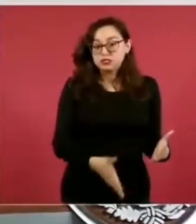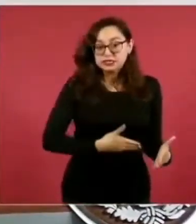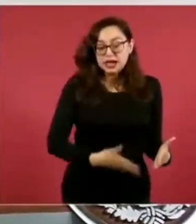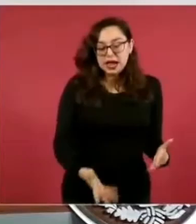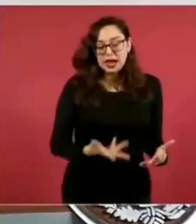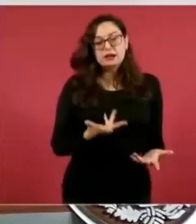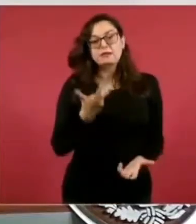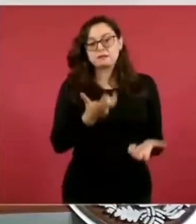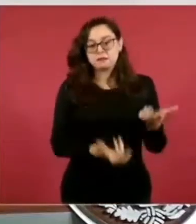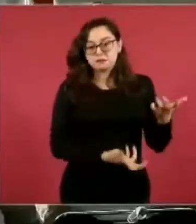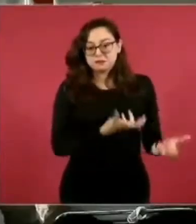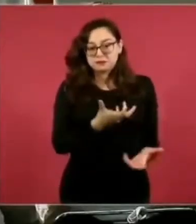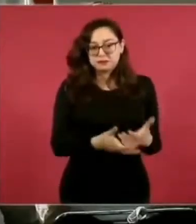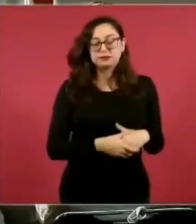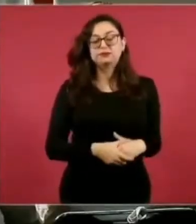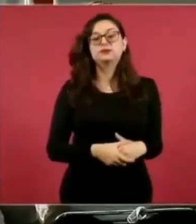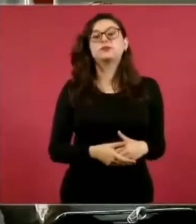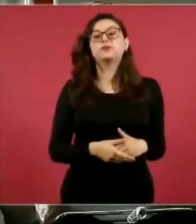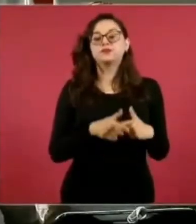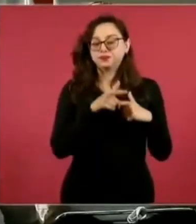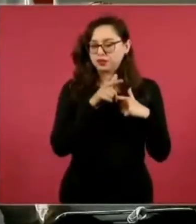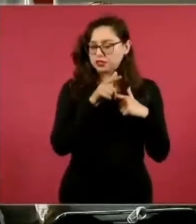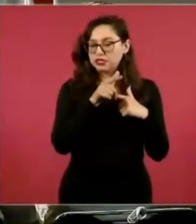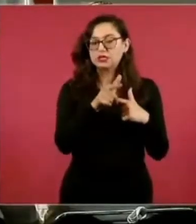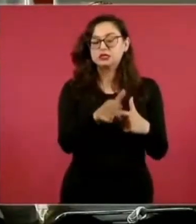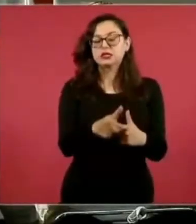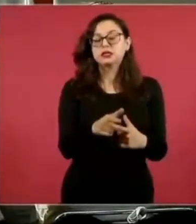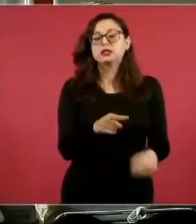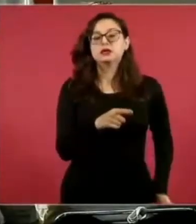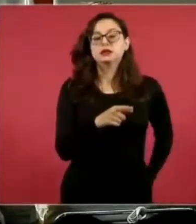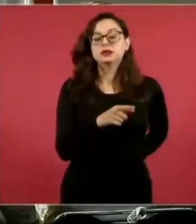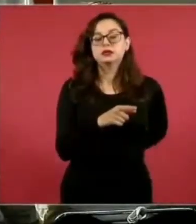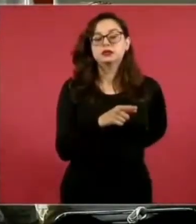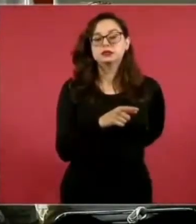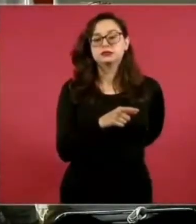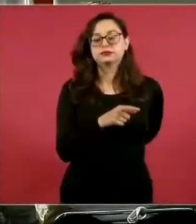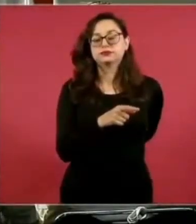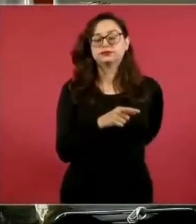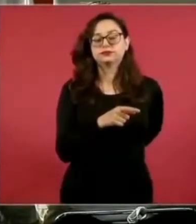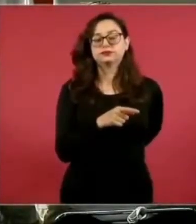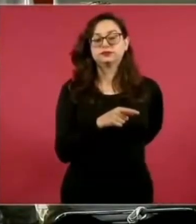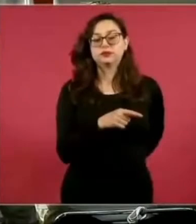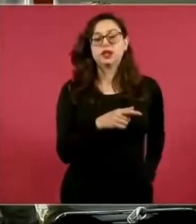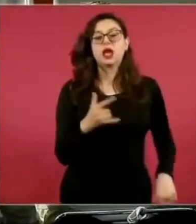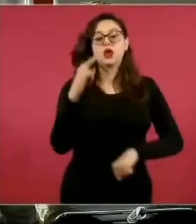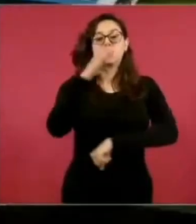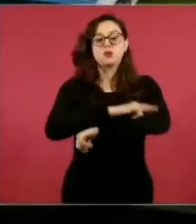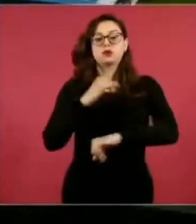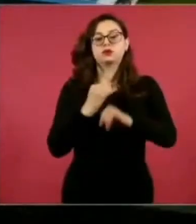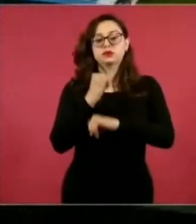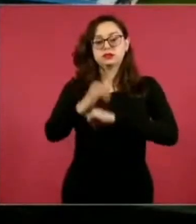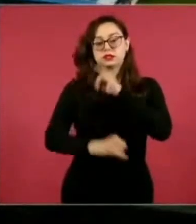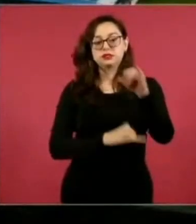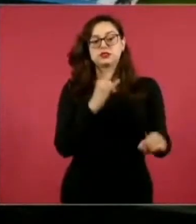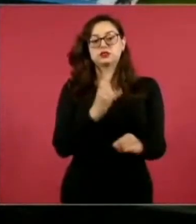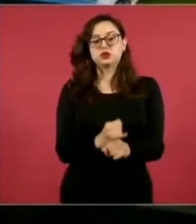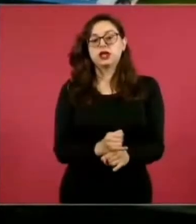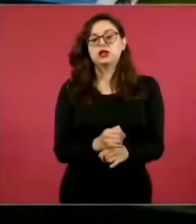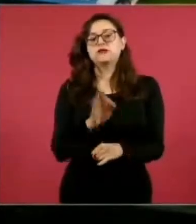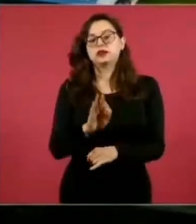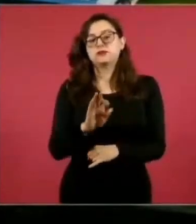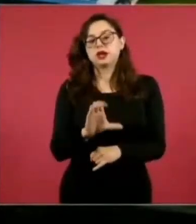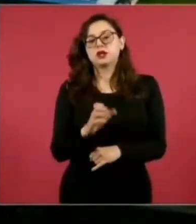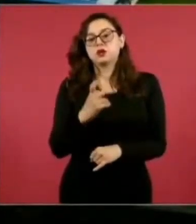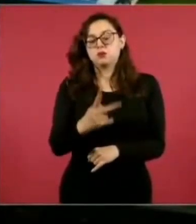local. Y siguiendo por la ruta, no podemos dejar de mencionar el Aeropuerto Internacional de Tulum, Felipe Carrillo Puerto, que si bien es cierto, la